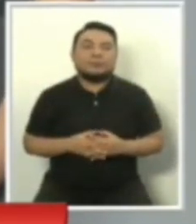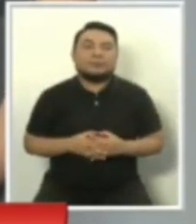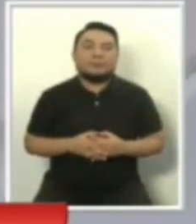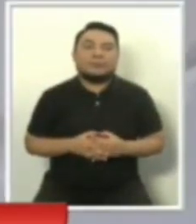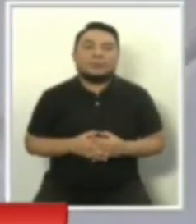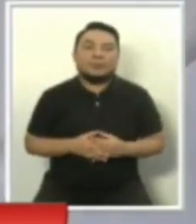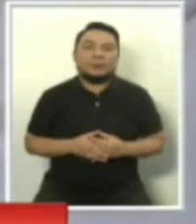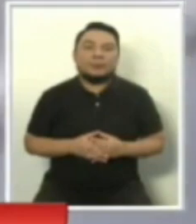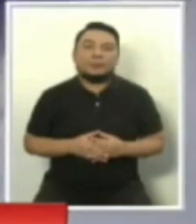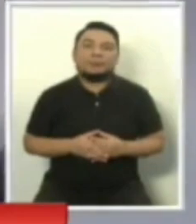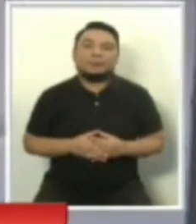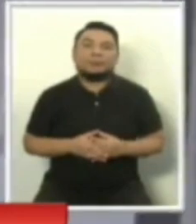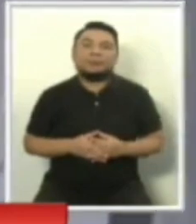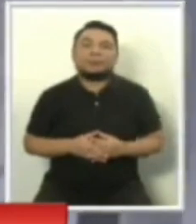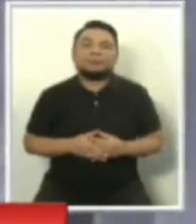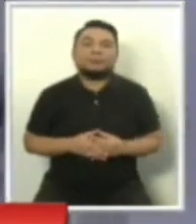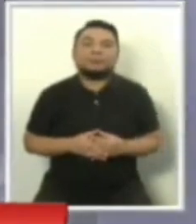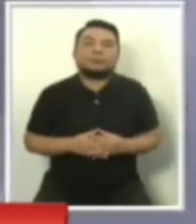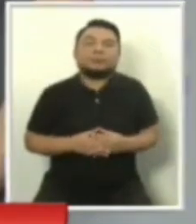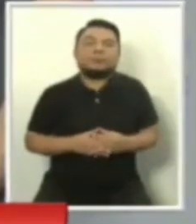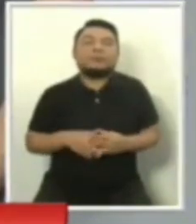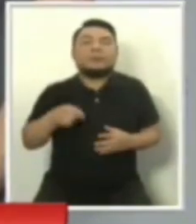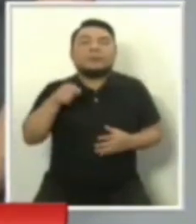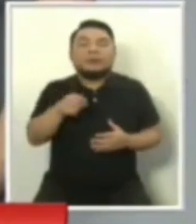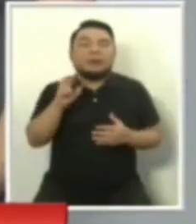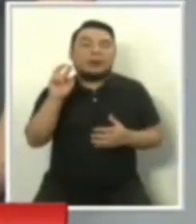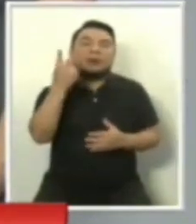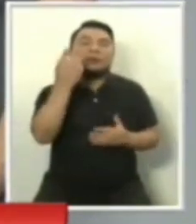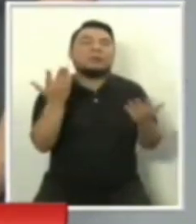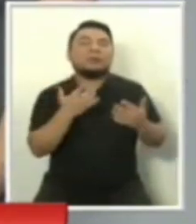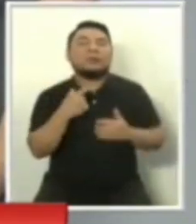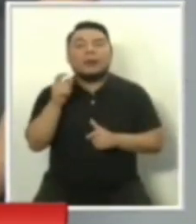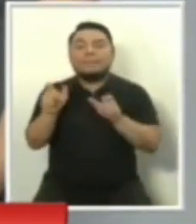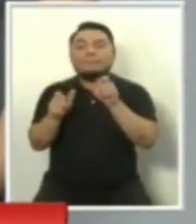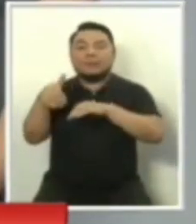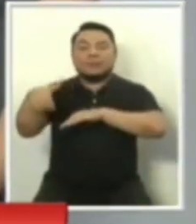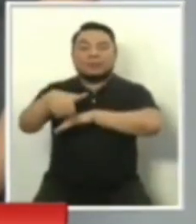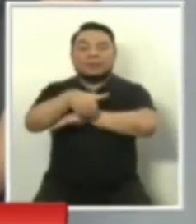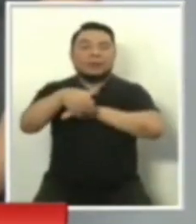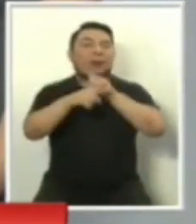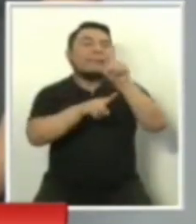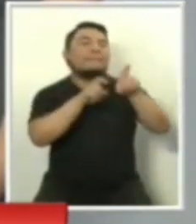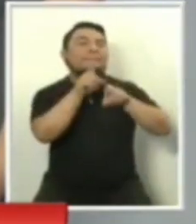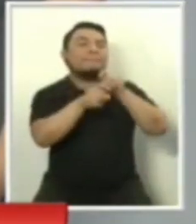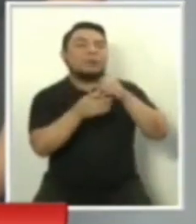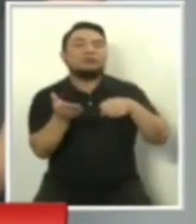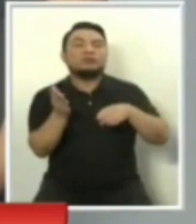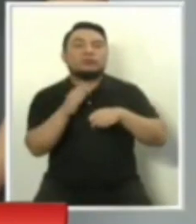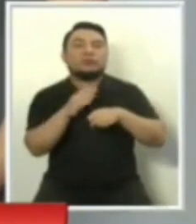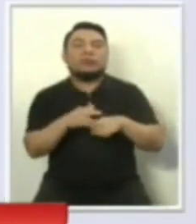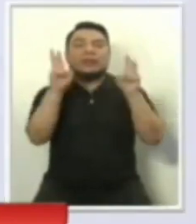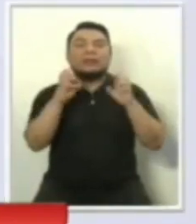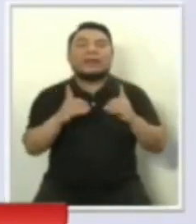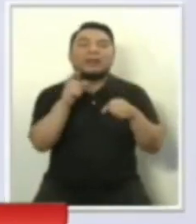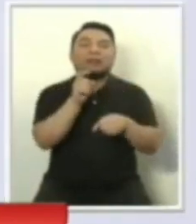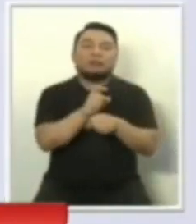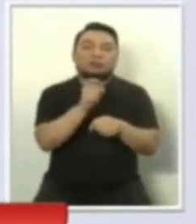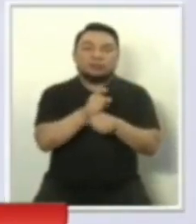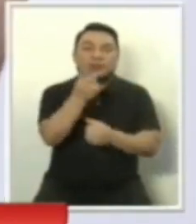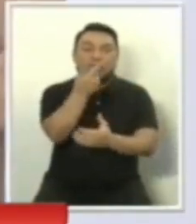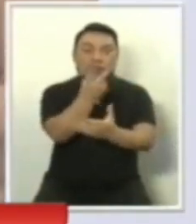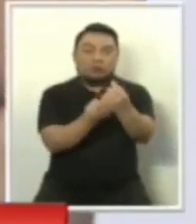tema, este segundo segmento, ¿qué cosa es? Es la pregunta ciudadana que tiene como tema de educación y, por lo tanto, hablamos de duplas.